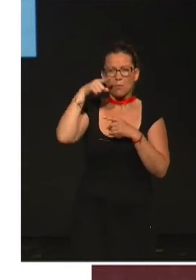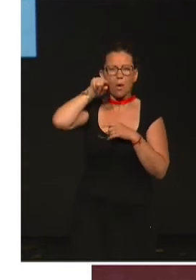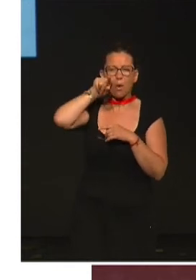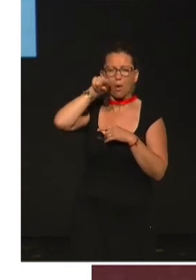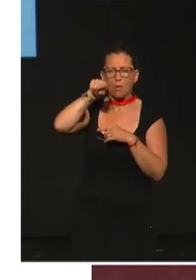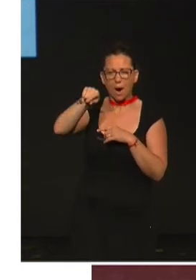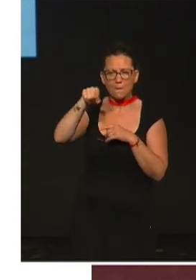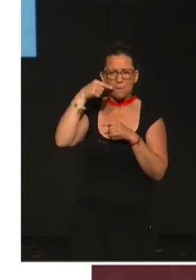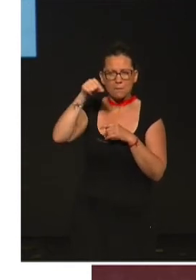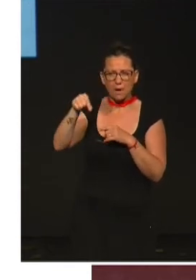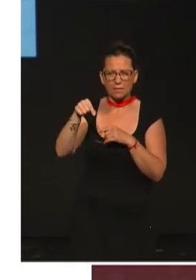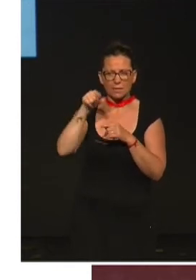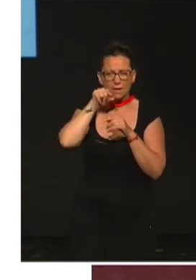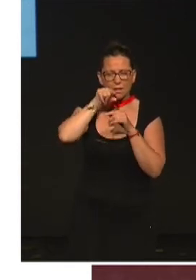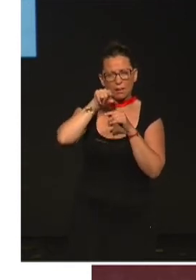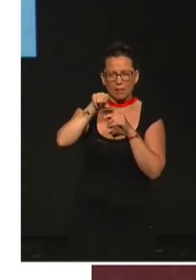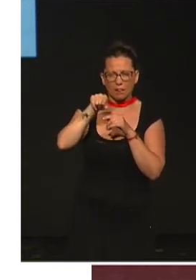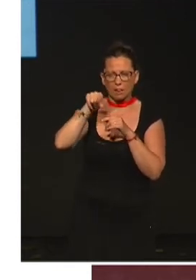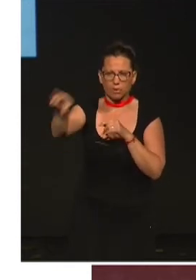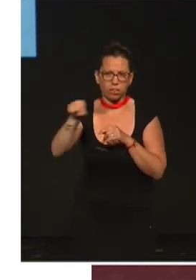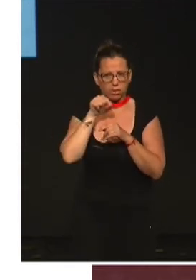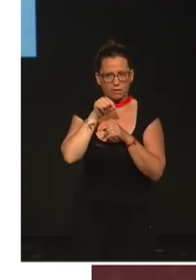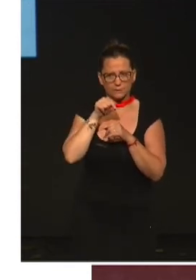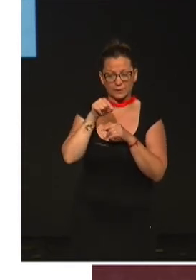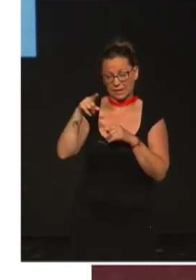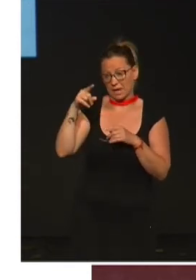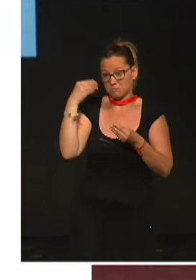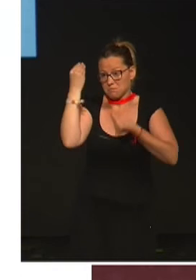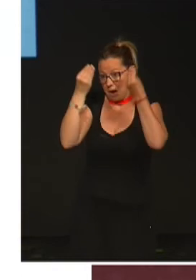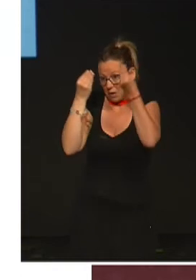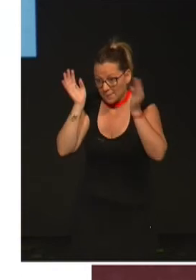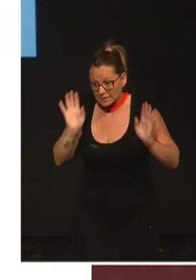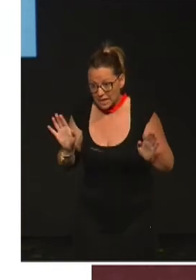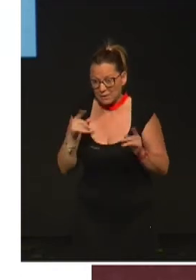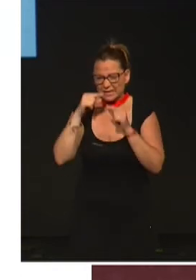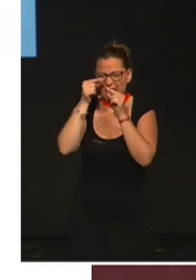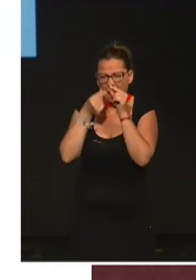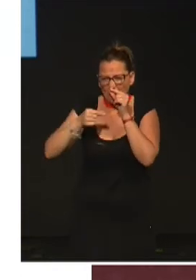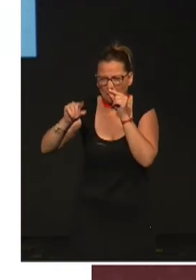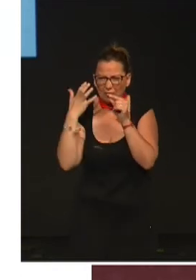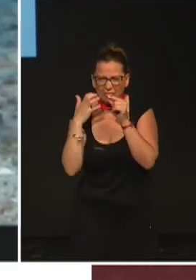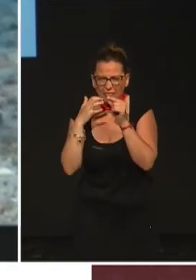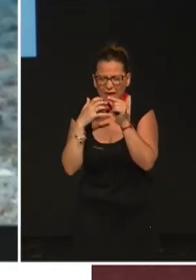segregar unas sustancias químicas que atraen a sus presas. O al menos eso se piensa, que es el sentido que tiene ese apéndice raro que cuelga.